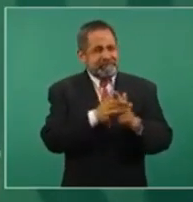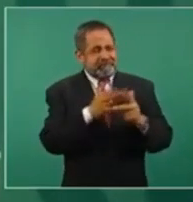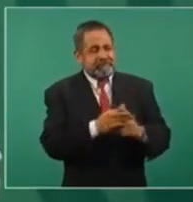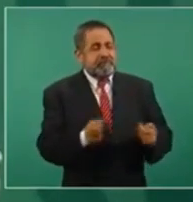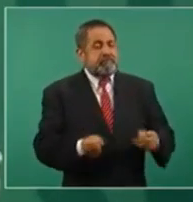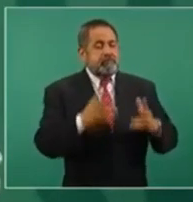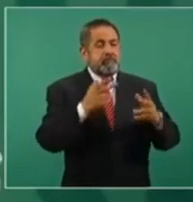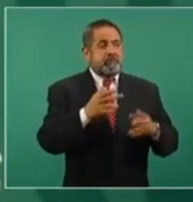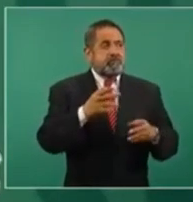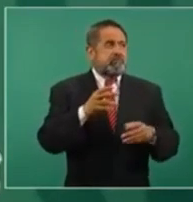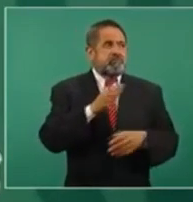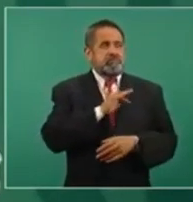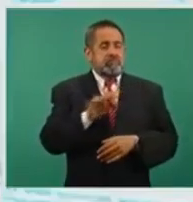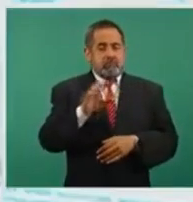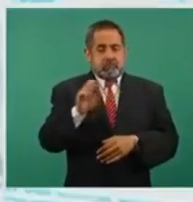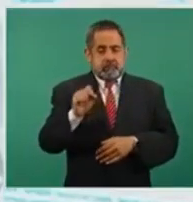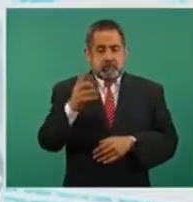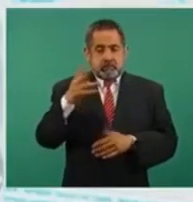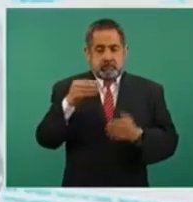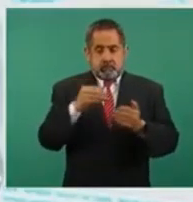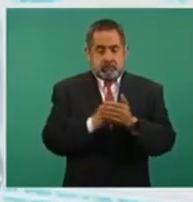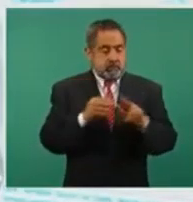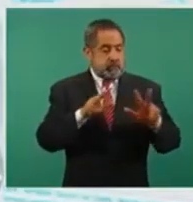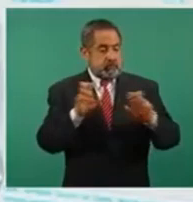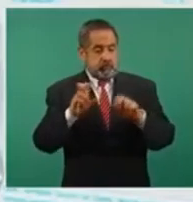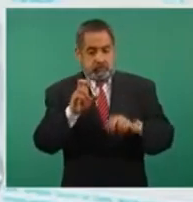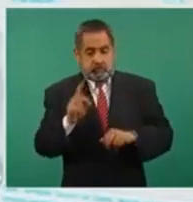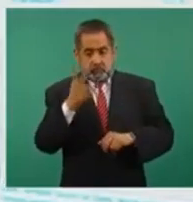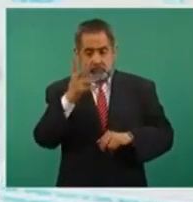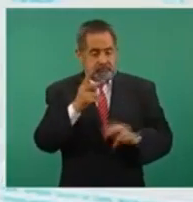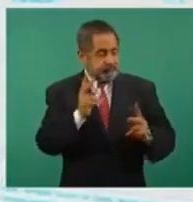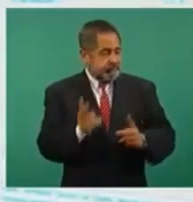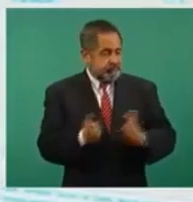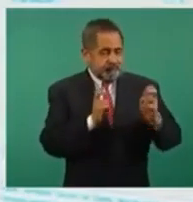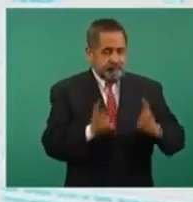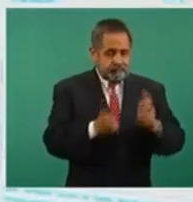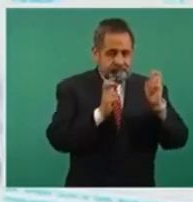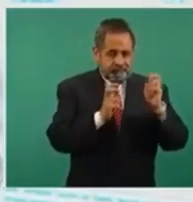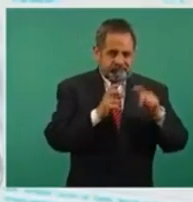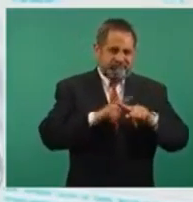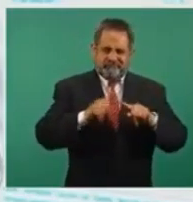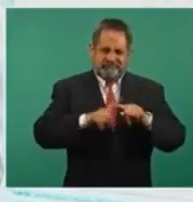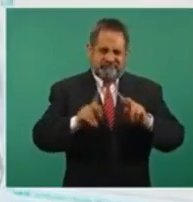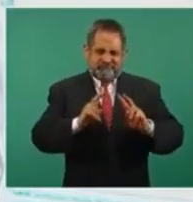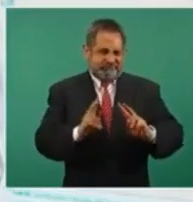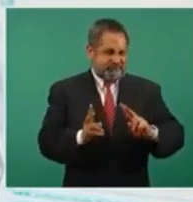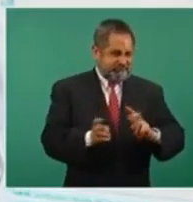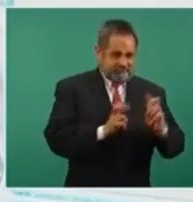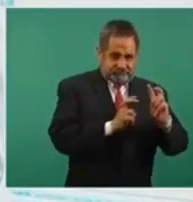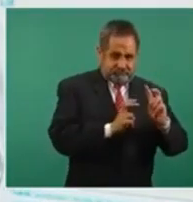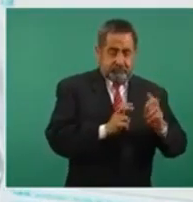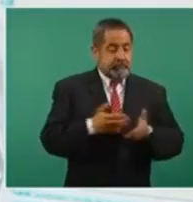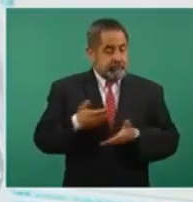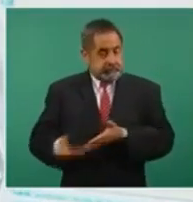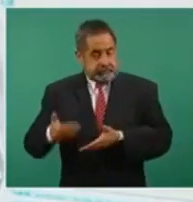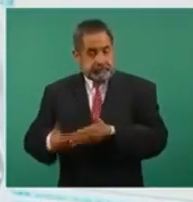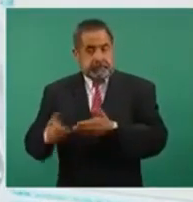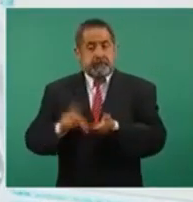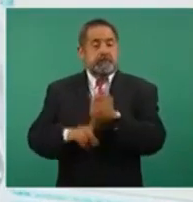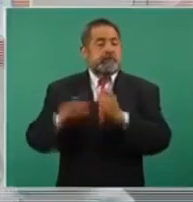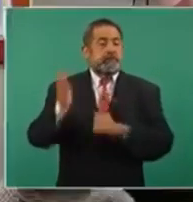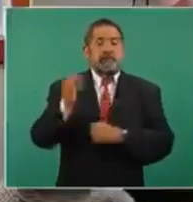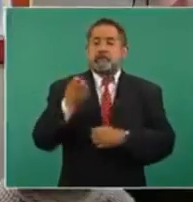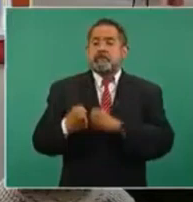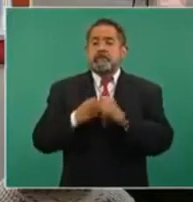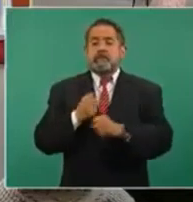hasta 64 mil 839 robos en sus diversas modalidades al Corte de febrero de este